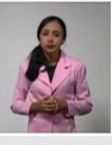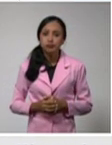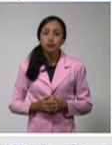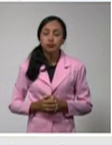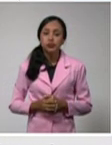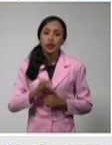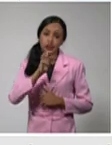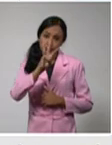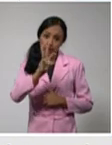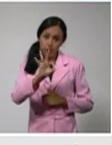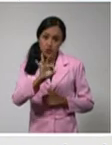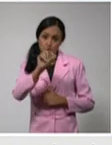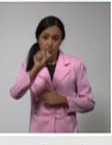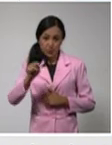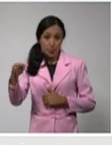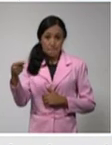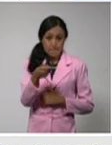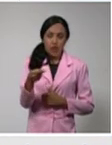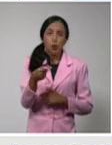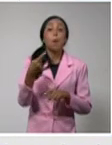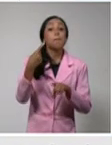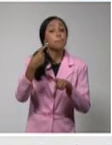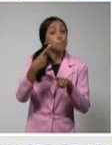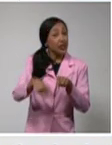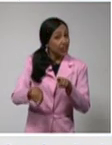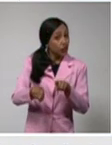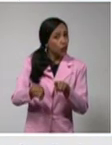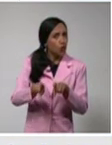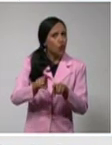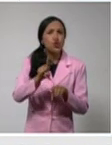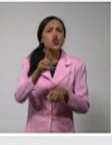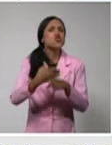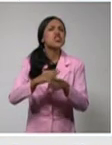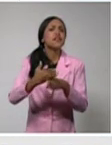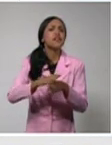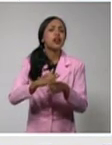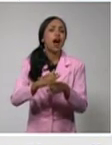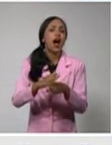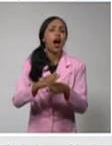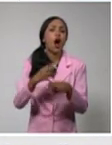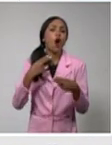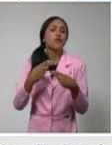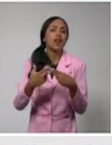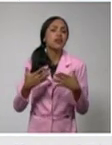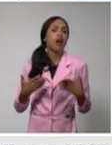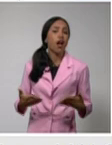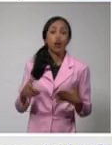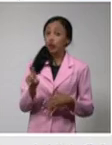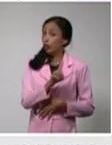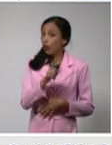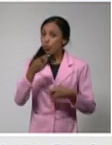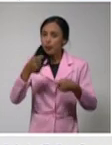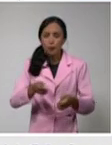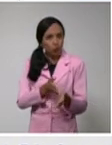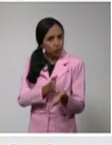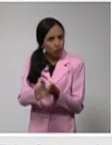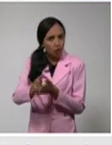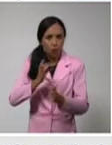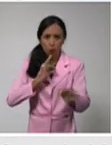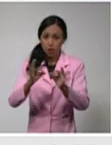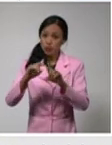decimos eso, pero nada de bajar la guardia, porque realmente es una cifra muy elevada